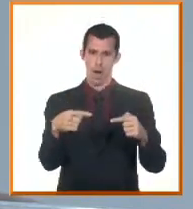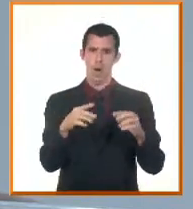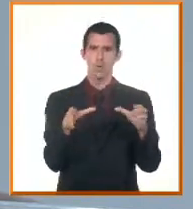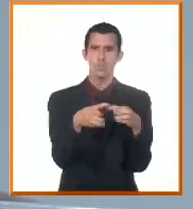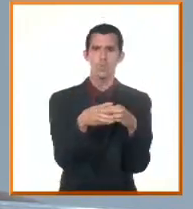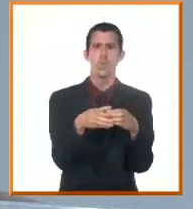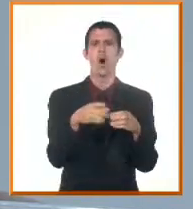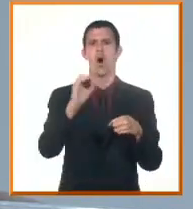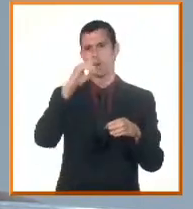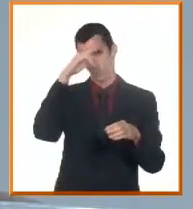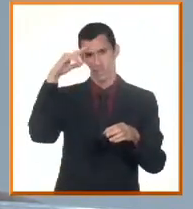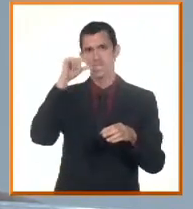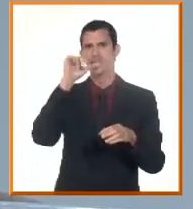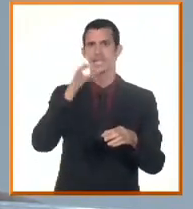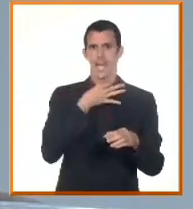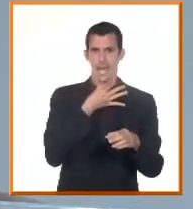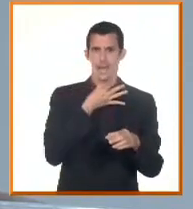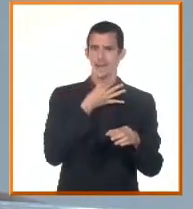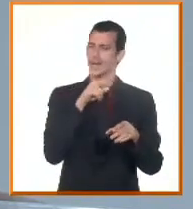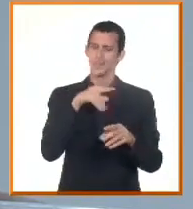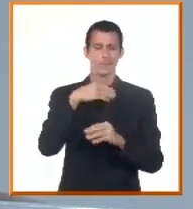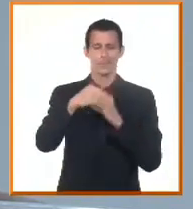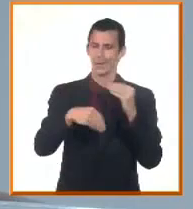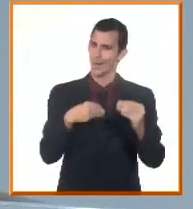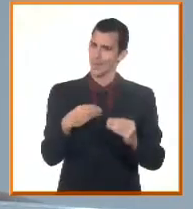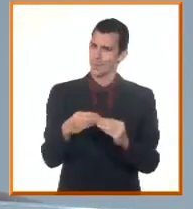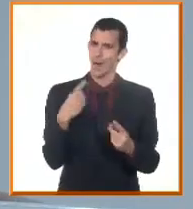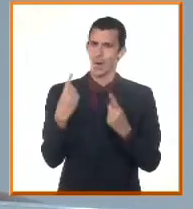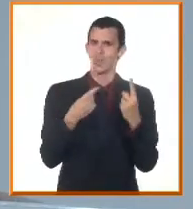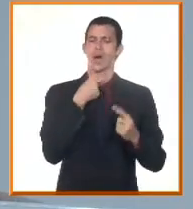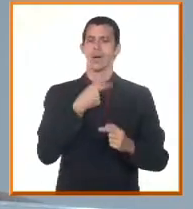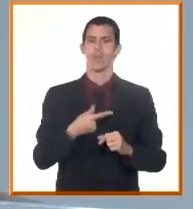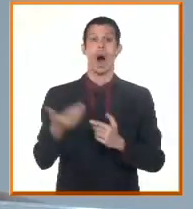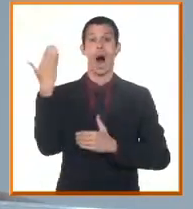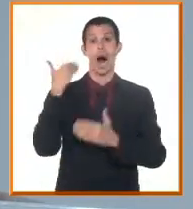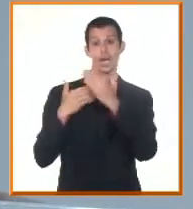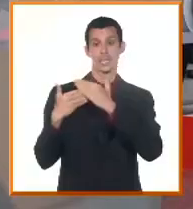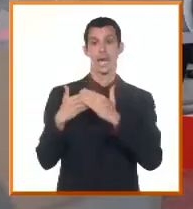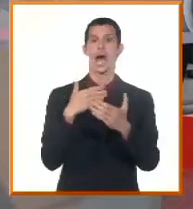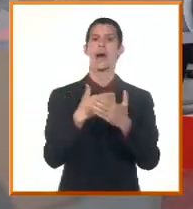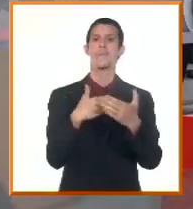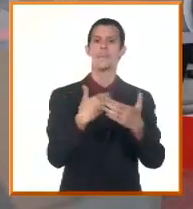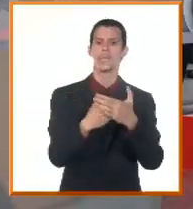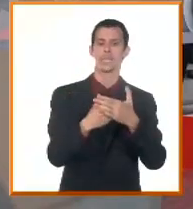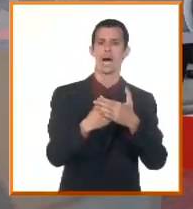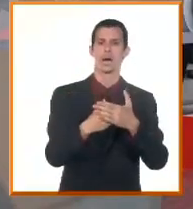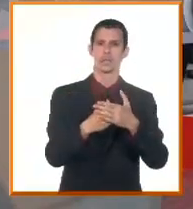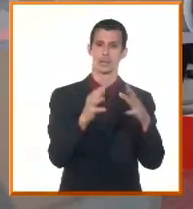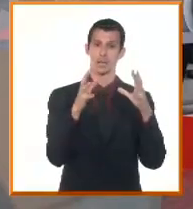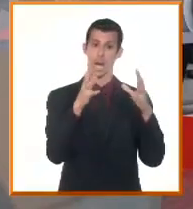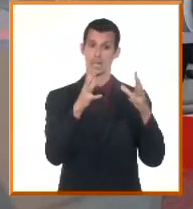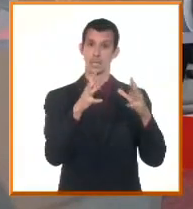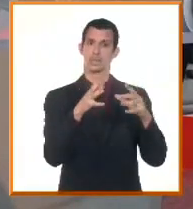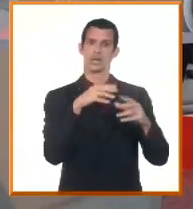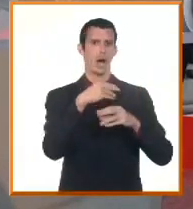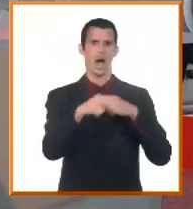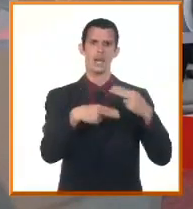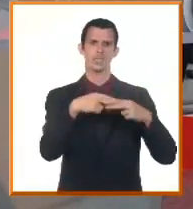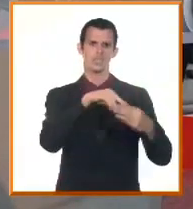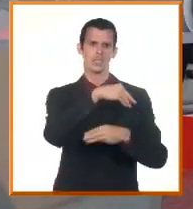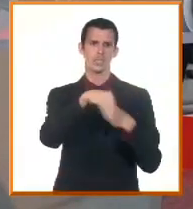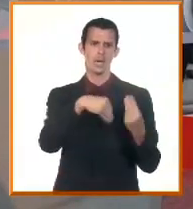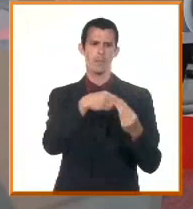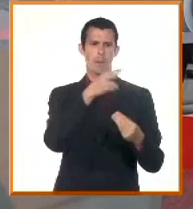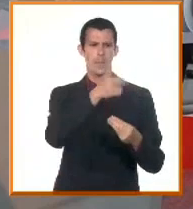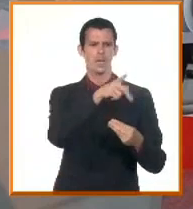que eran empresas se convirtieron en unidades empresariales de base a partir de determinadas reestructuraciones y hoy estas posibilidades de